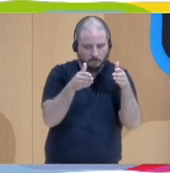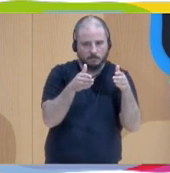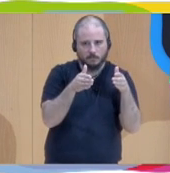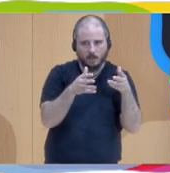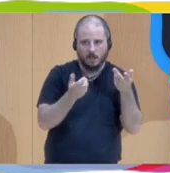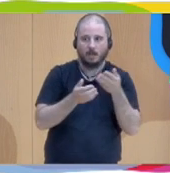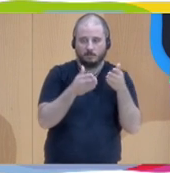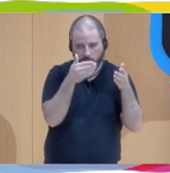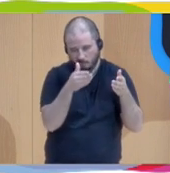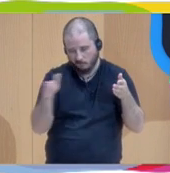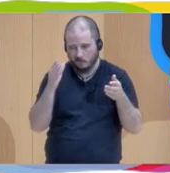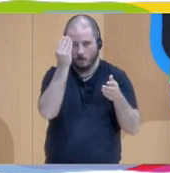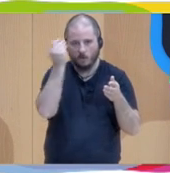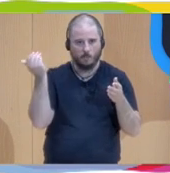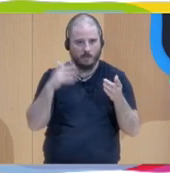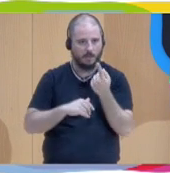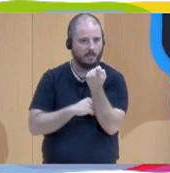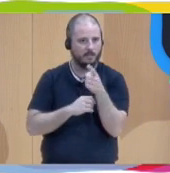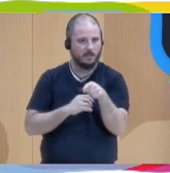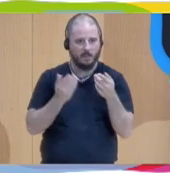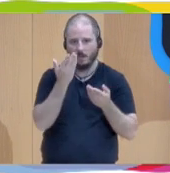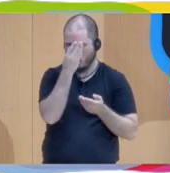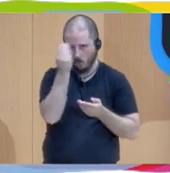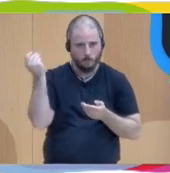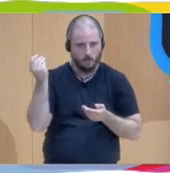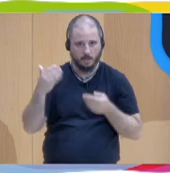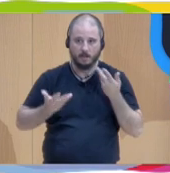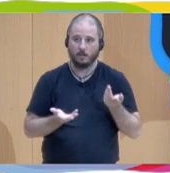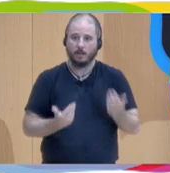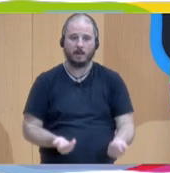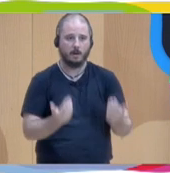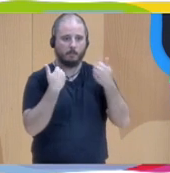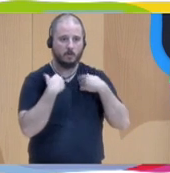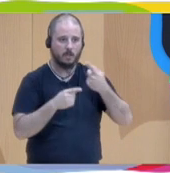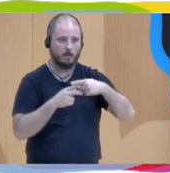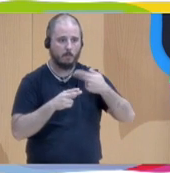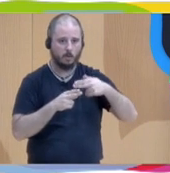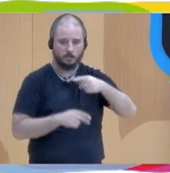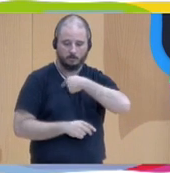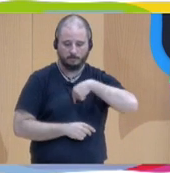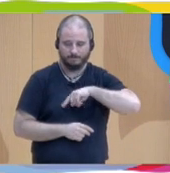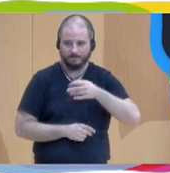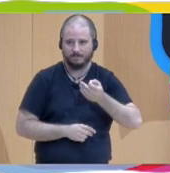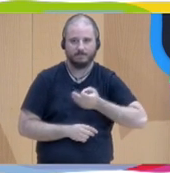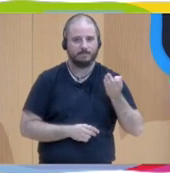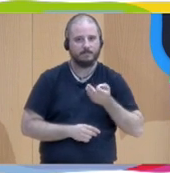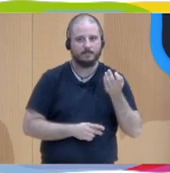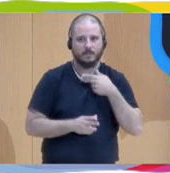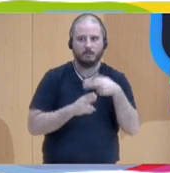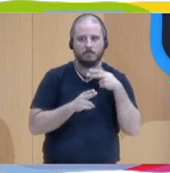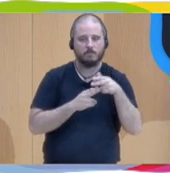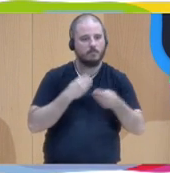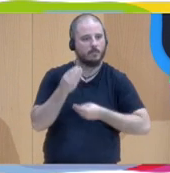necesitan. Y en ese sentido, los responsables políticos debemos hacer políticas que